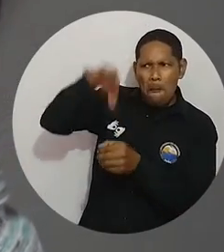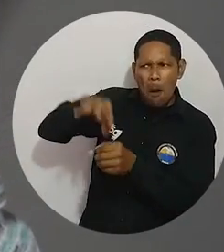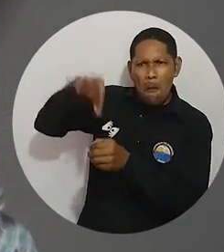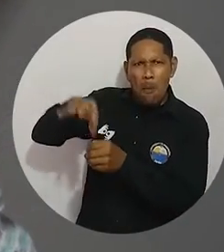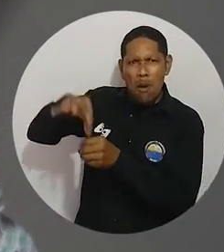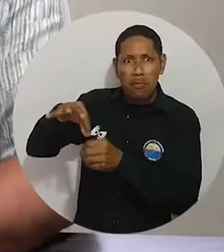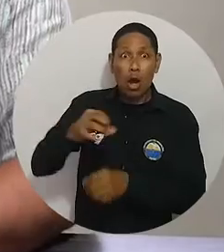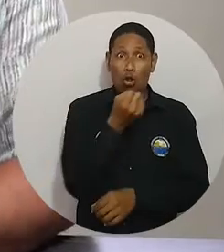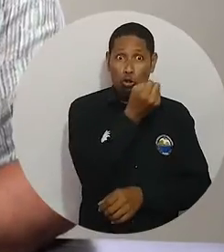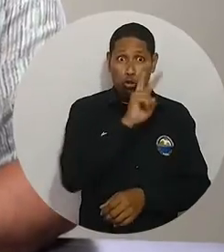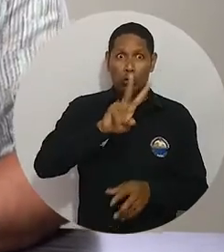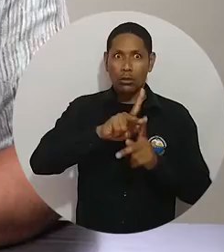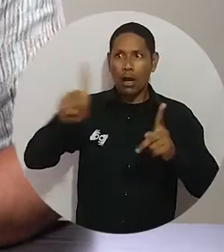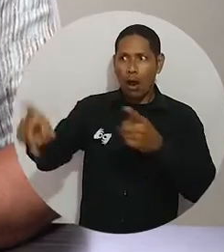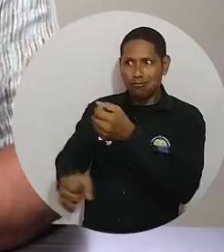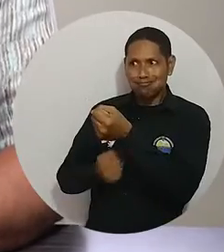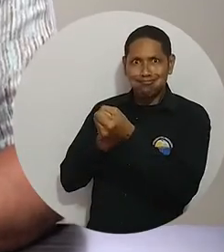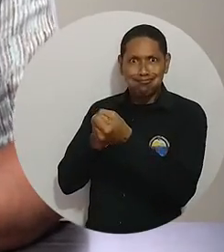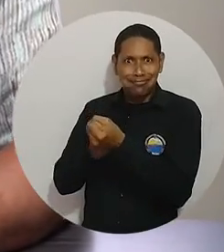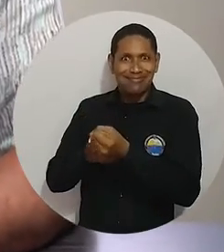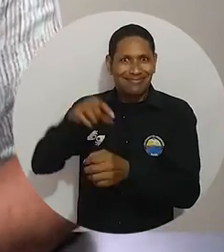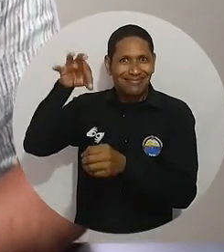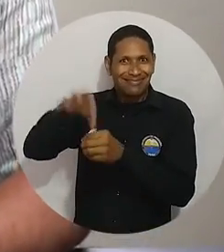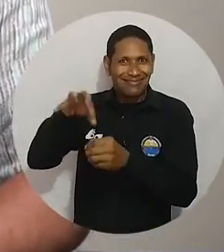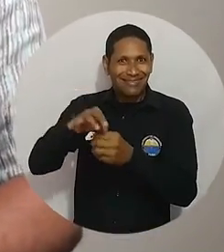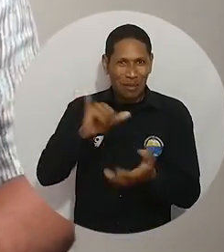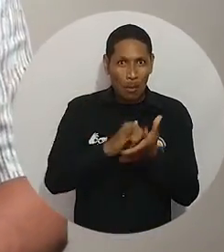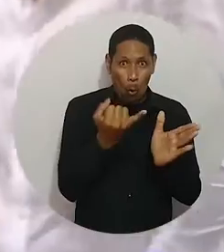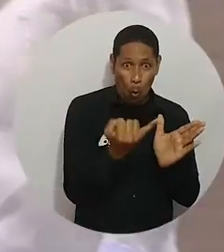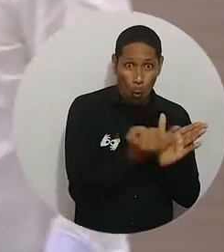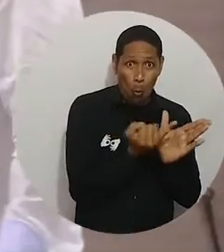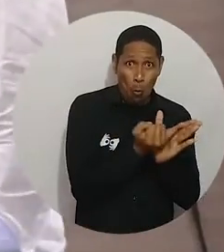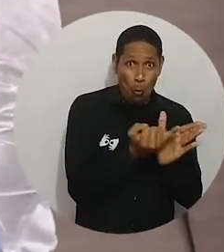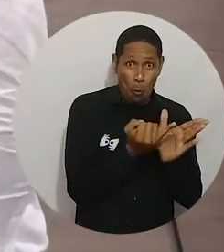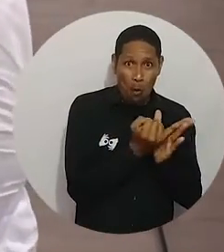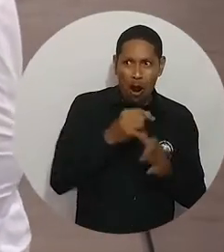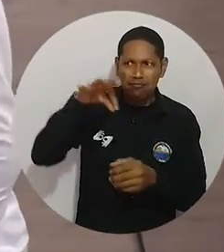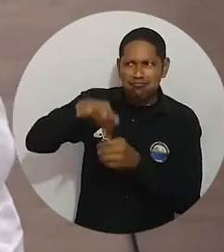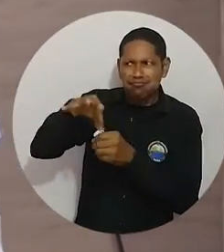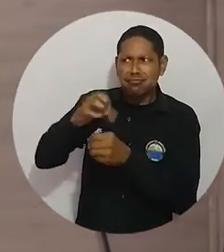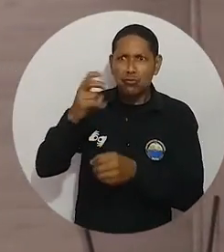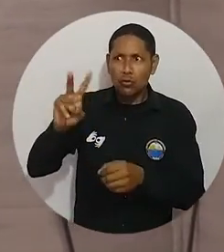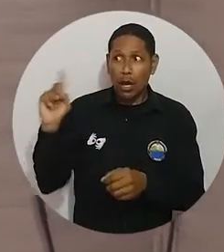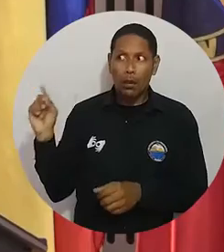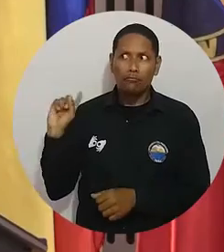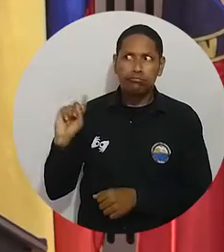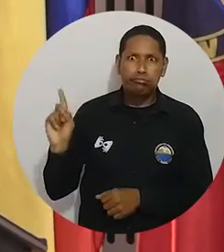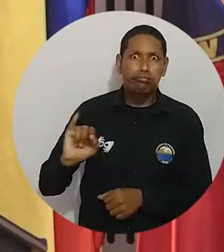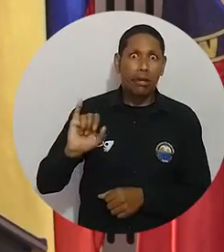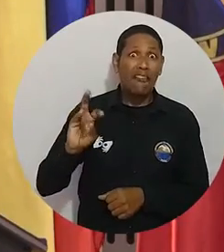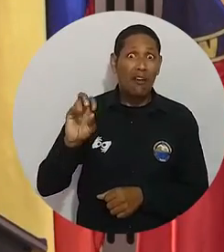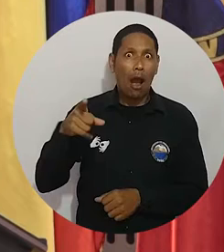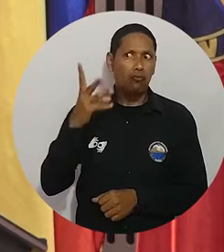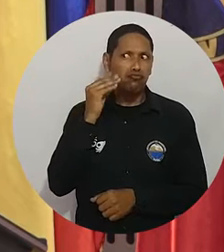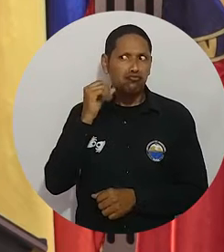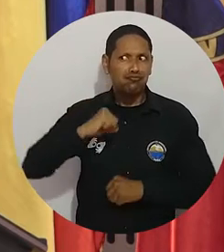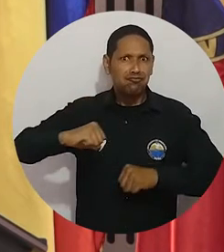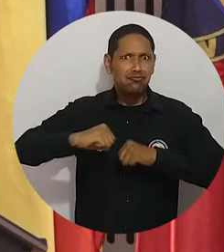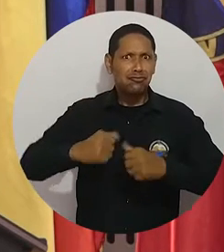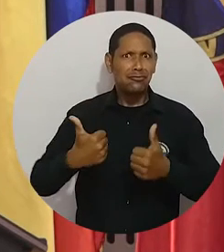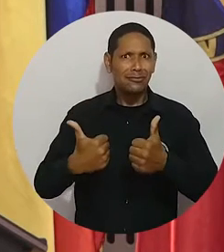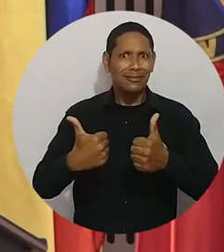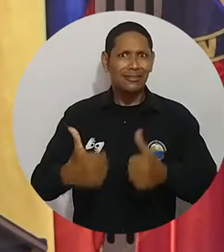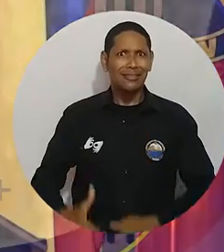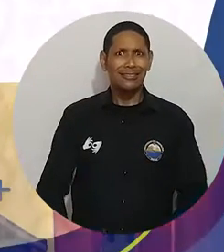dio por unanimidad gracias a la confianza que depositaron 12 miembros de la Junta Directiva de la Red Internacional a la trayectoria del doctor